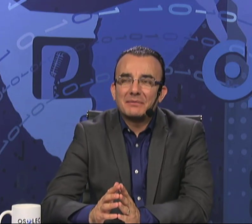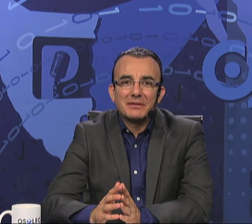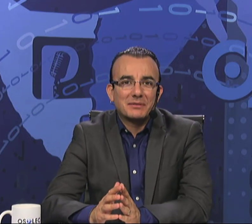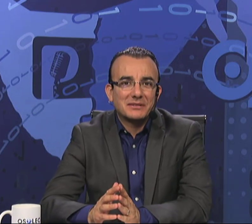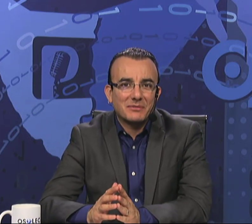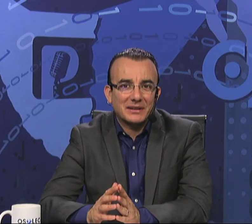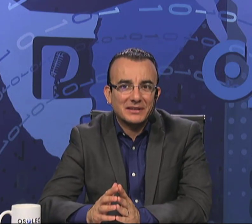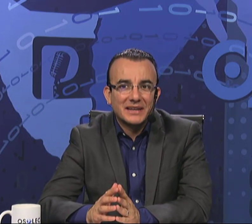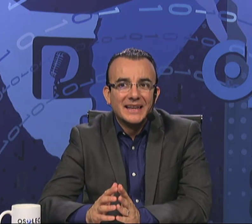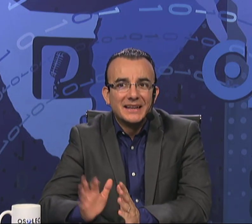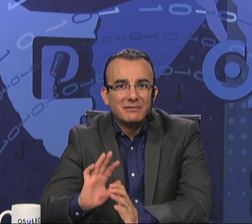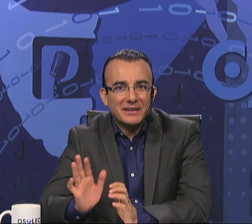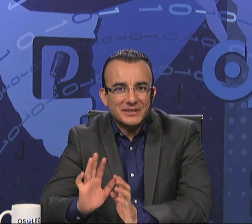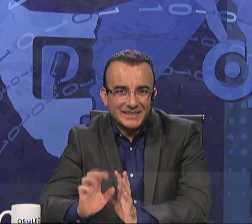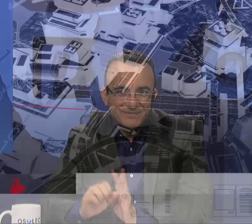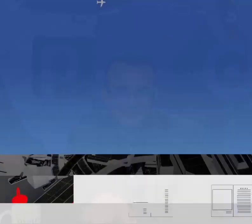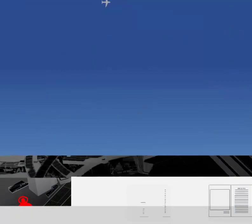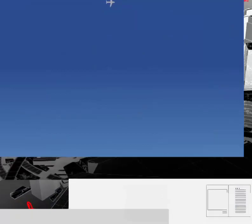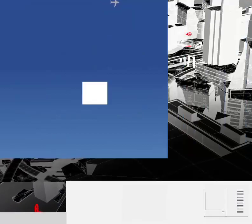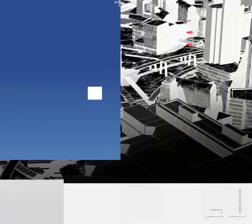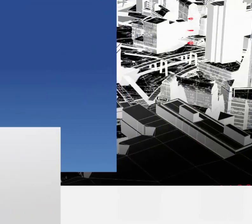distancia. Nos vemos en los próximos bien, buenas noches.